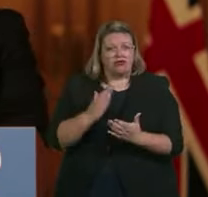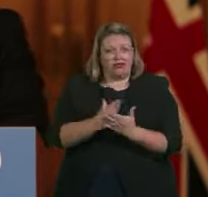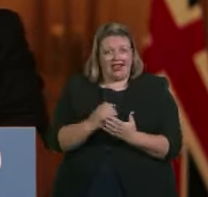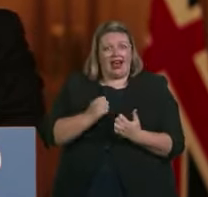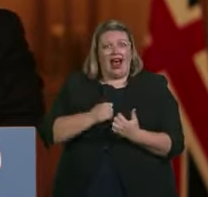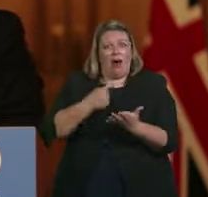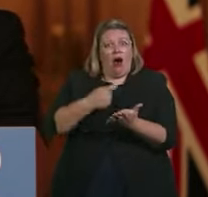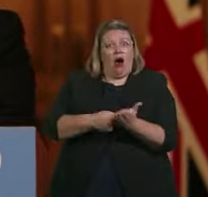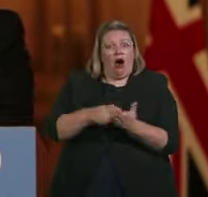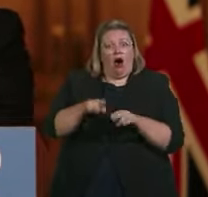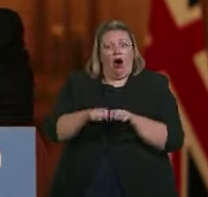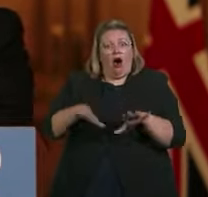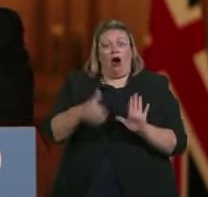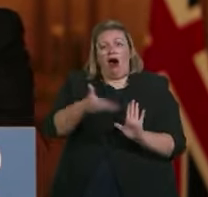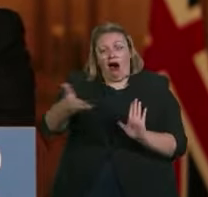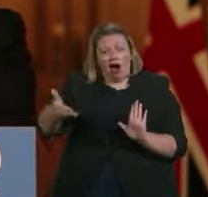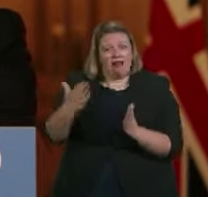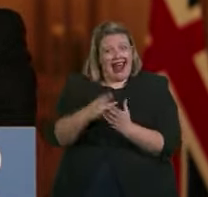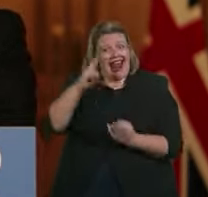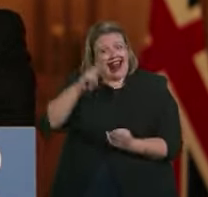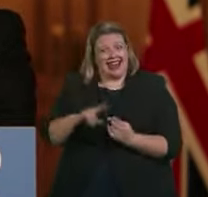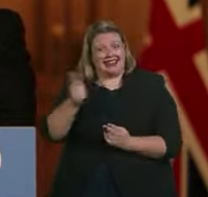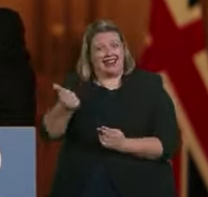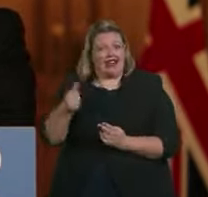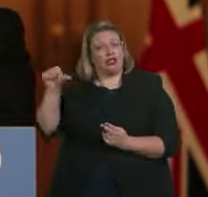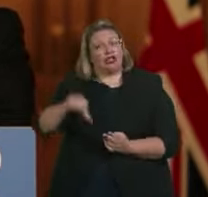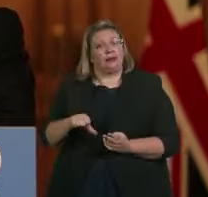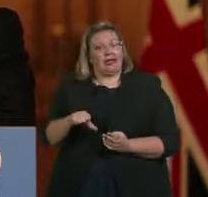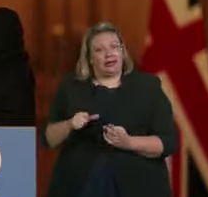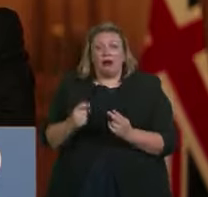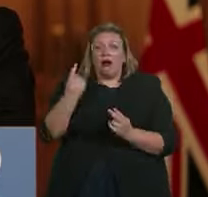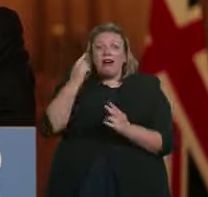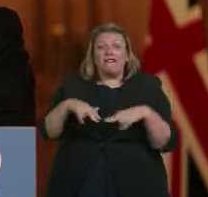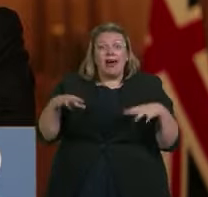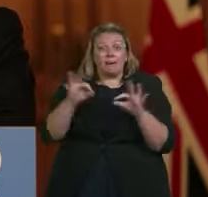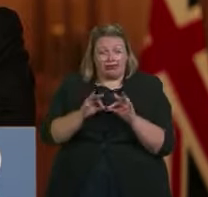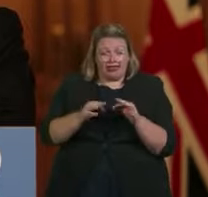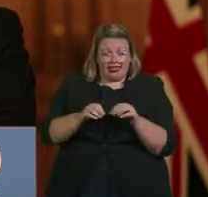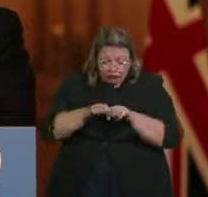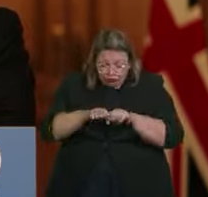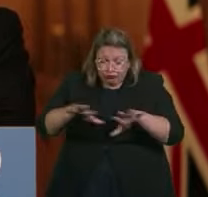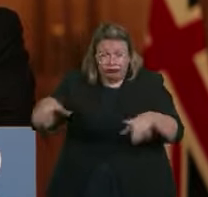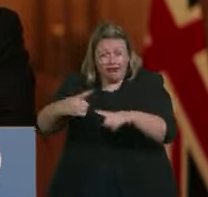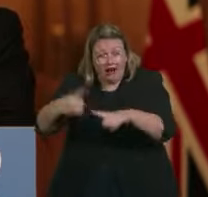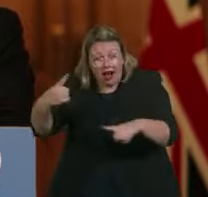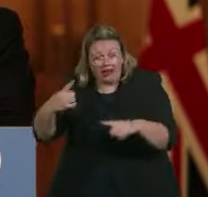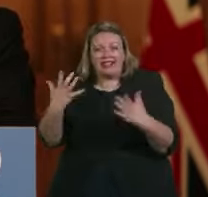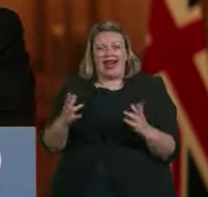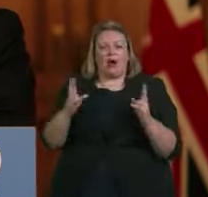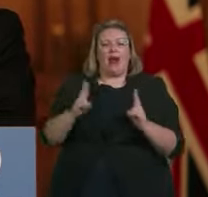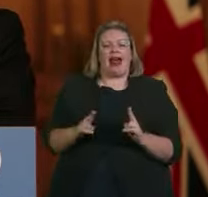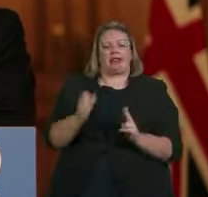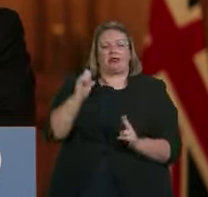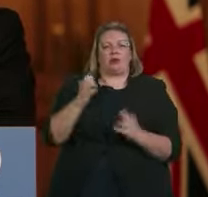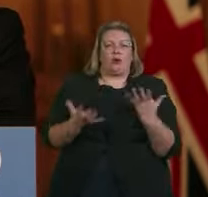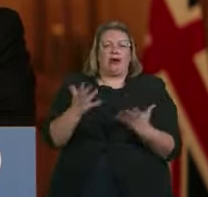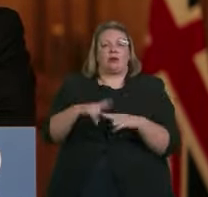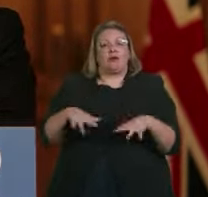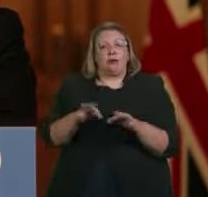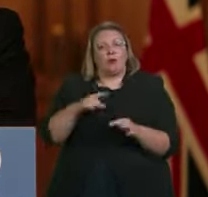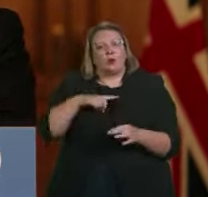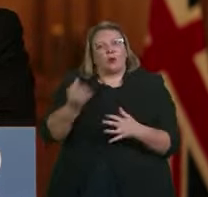el virus no se está propagando tan rápido como lo hizo en febrero y marzo. Sin embargo, si bien la R está por debajo de su nivel natural,